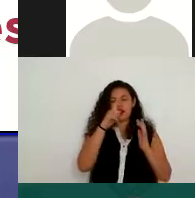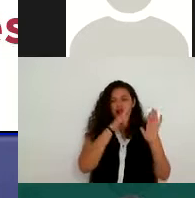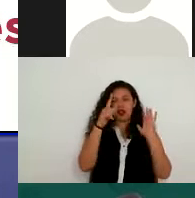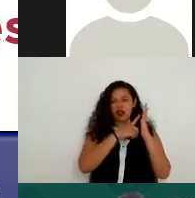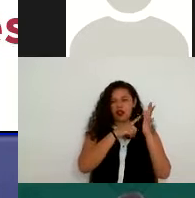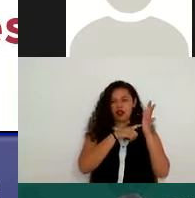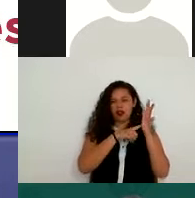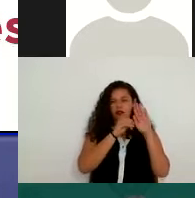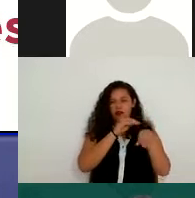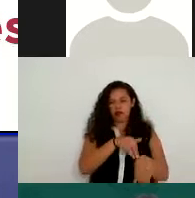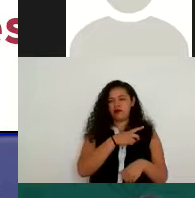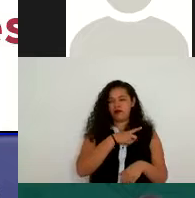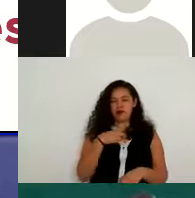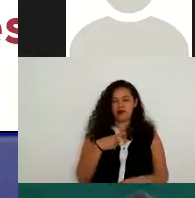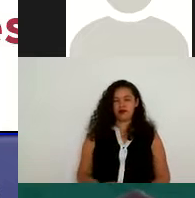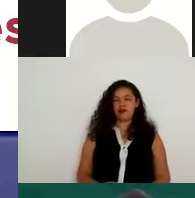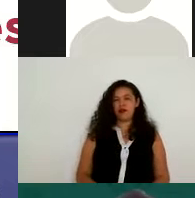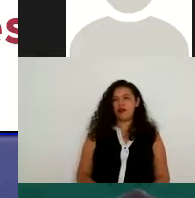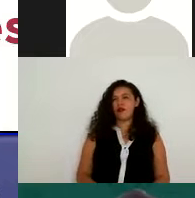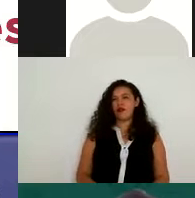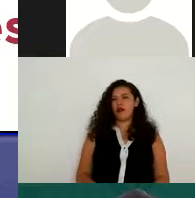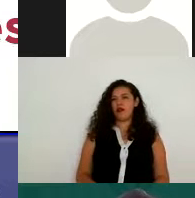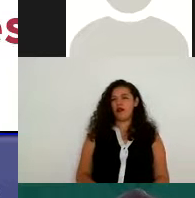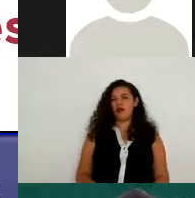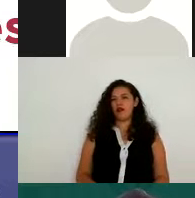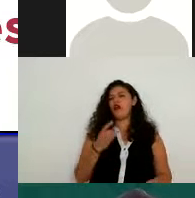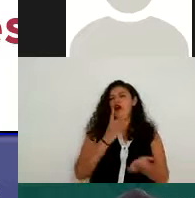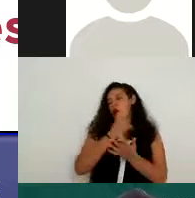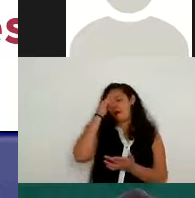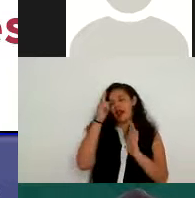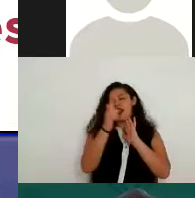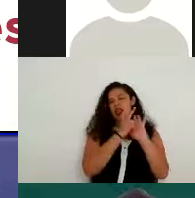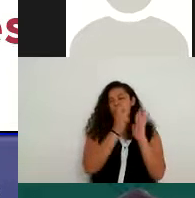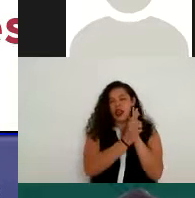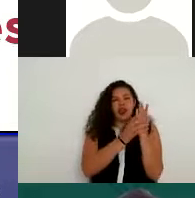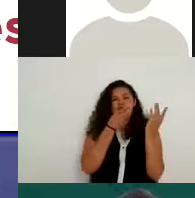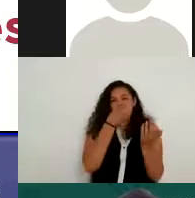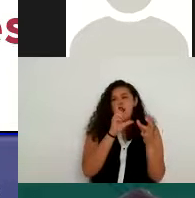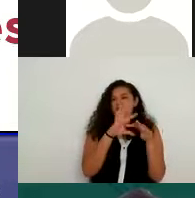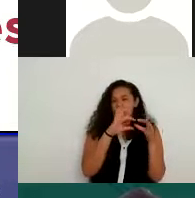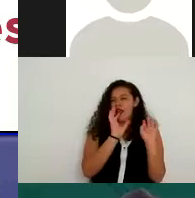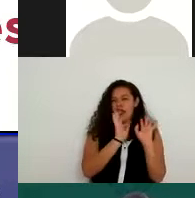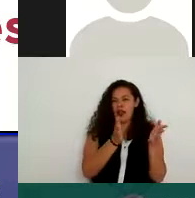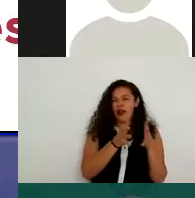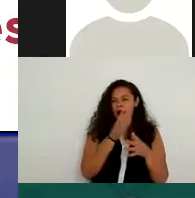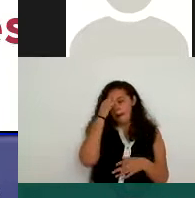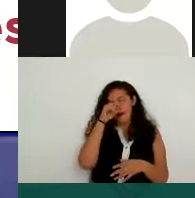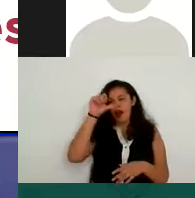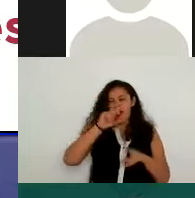Esto nada más es por mencionar la normatividad aplicable en el tema que nos ocupa el día de hoy.